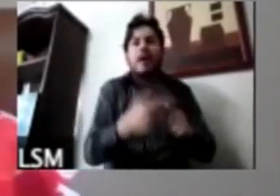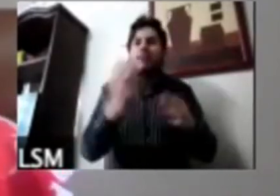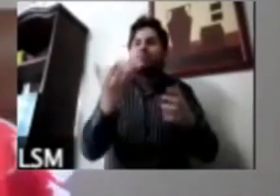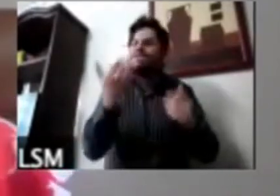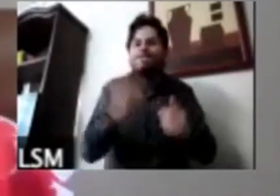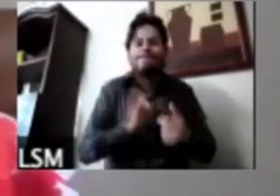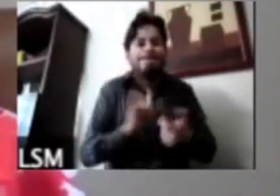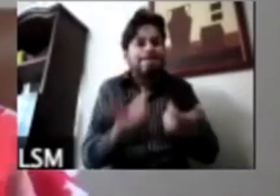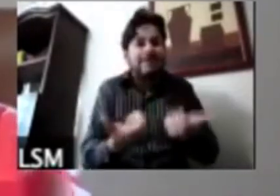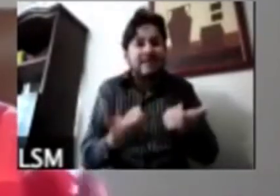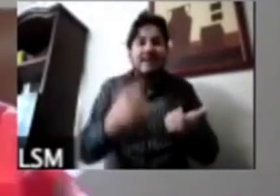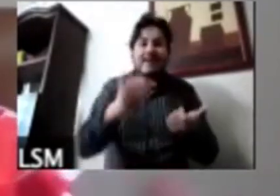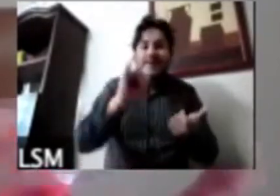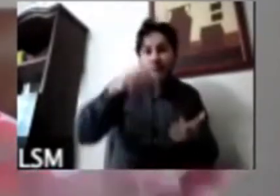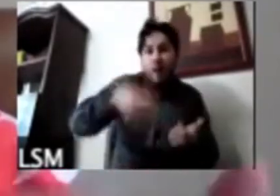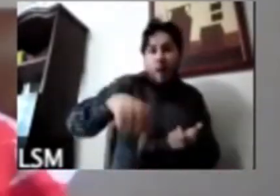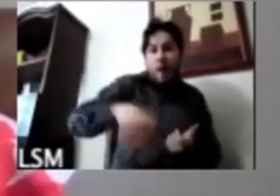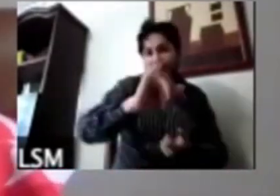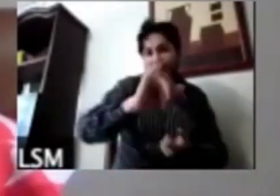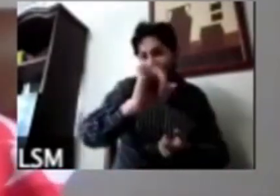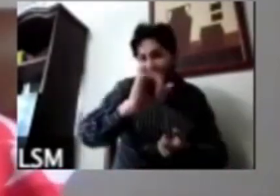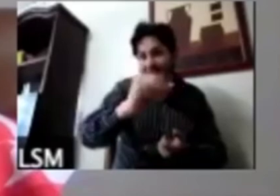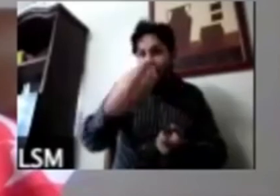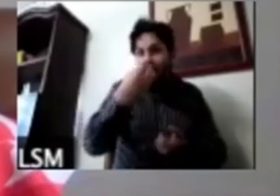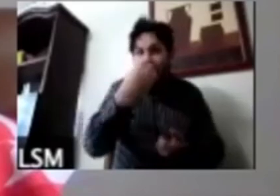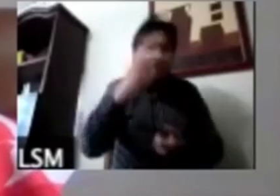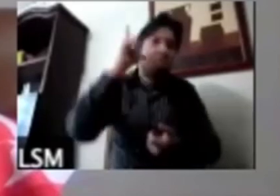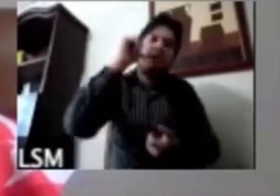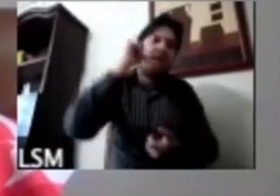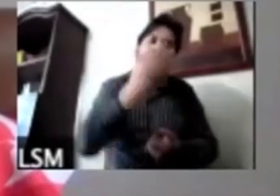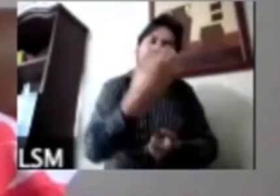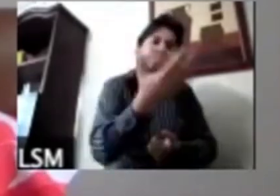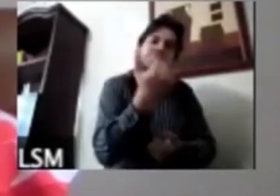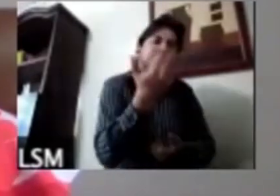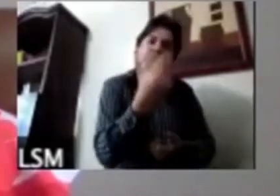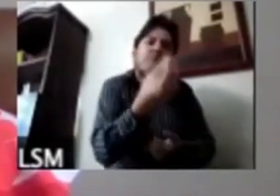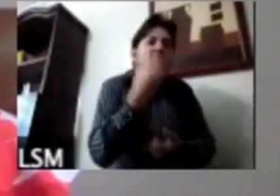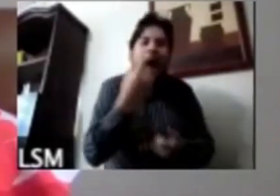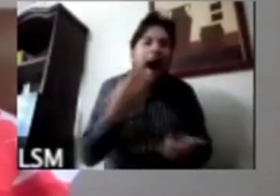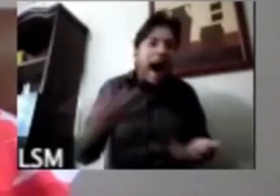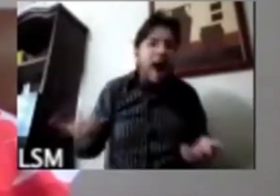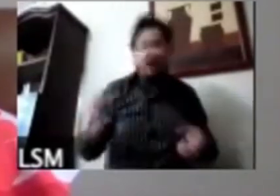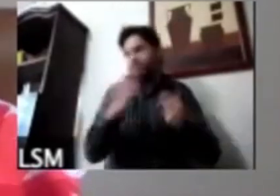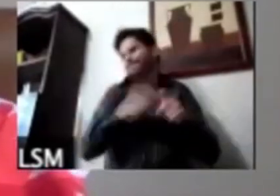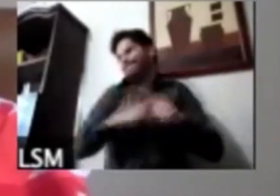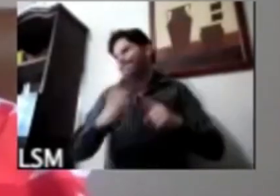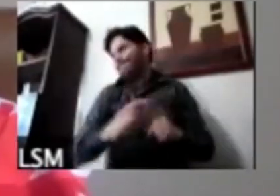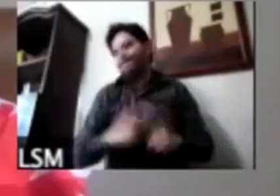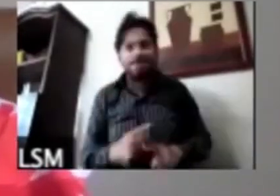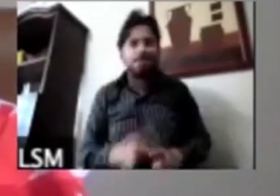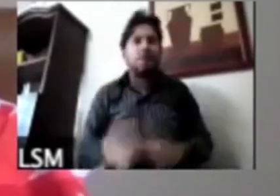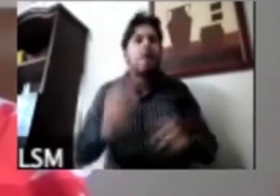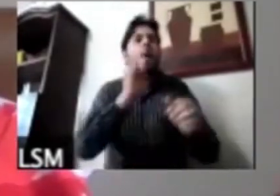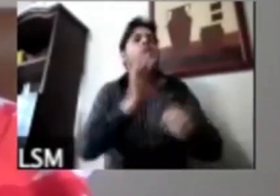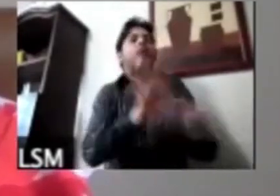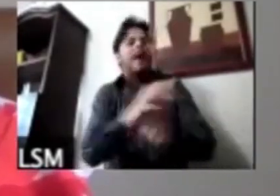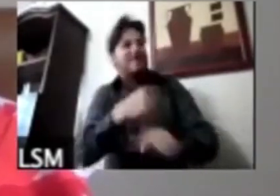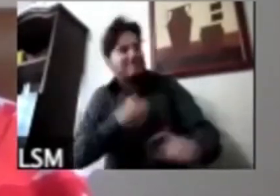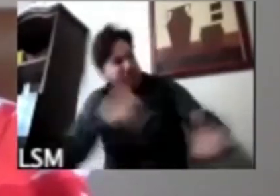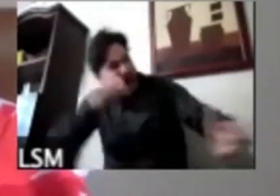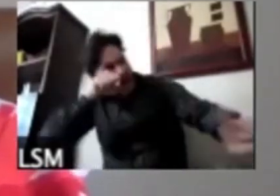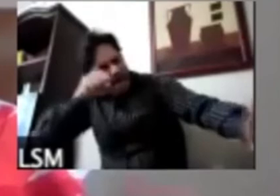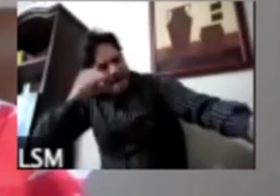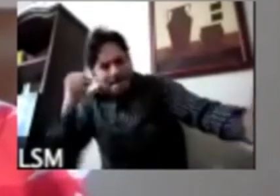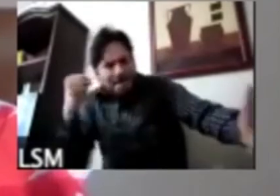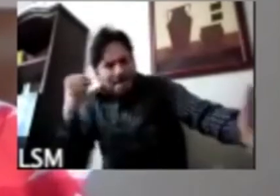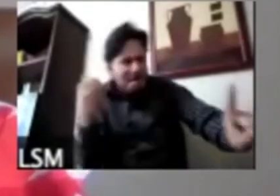mañana sí tienen etcétera etcétera entonces para ver ir viendo justamente estas dinámicas y el impacto medir el impacto en